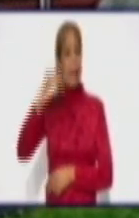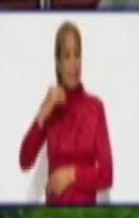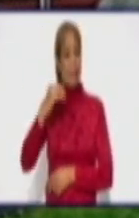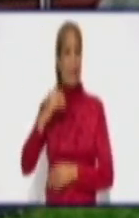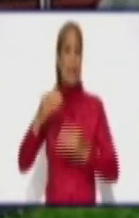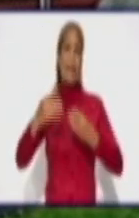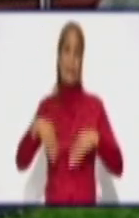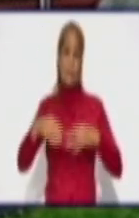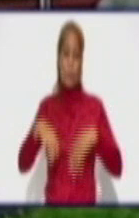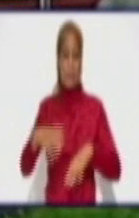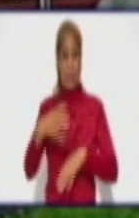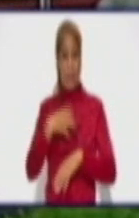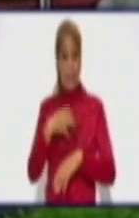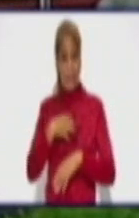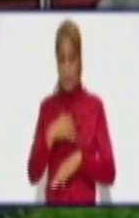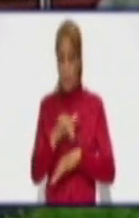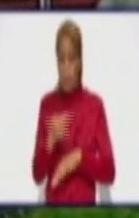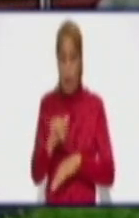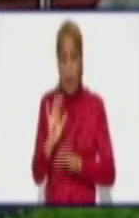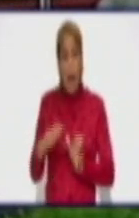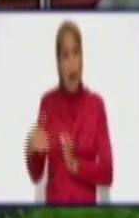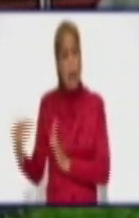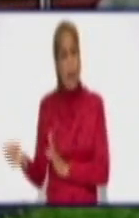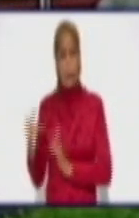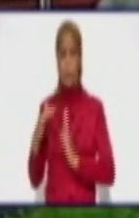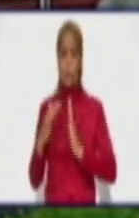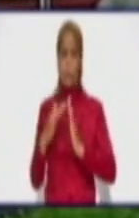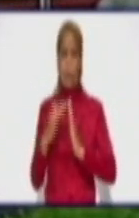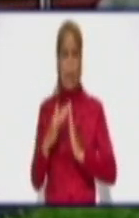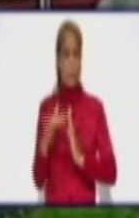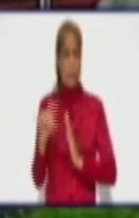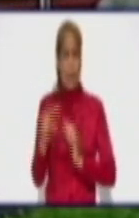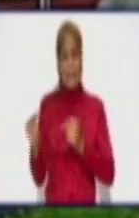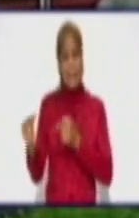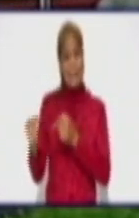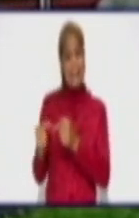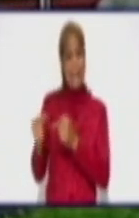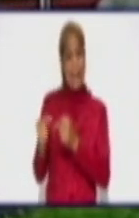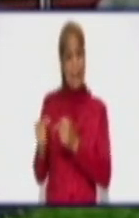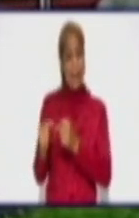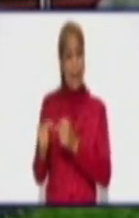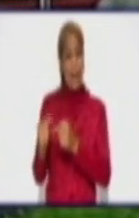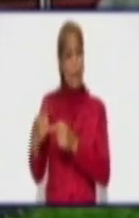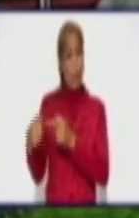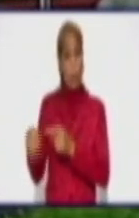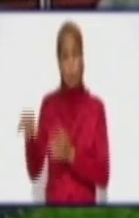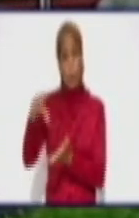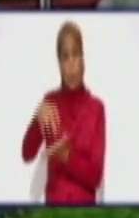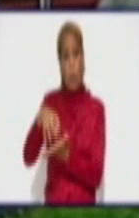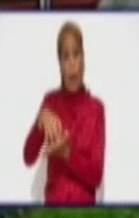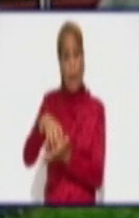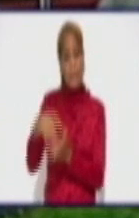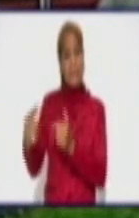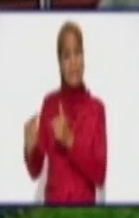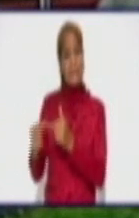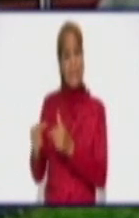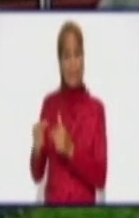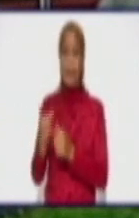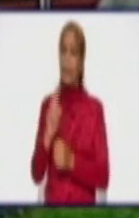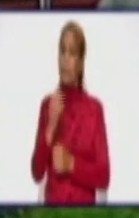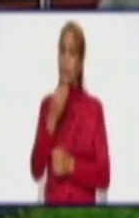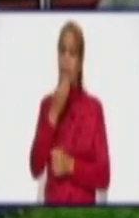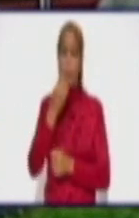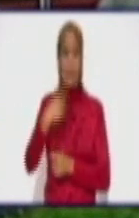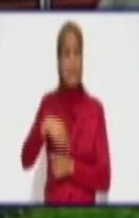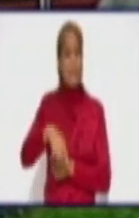ahí, frente a su casa, al lado de su casa, como decimos, delante de nuestras narices, que no se puede salir, que hay que